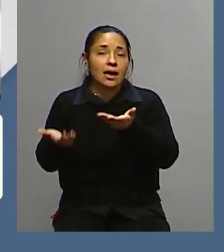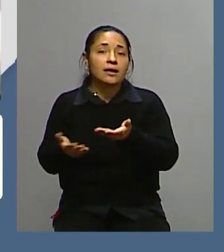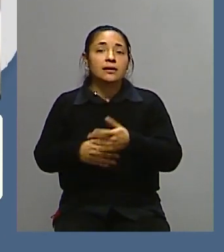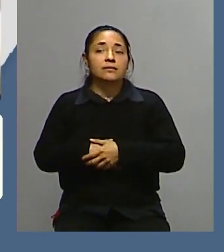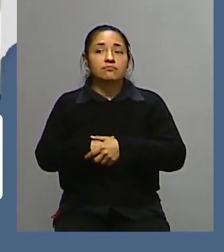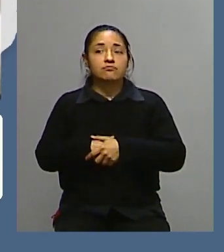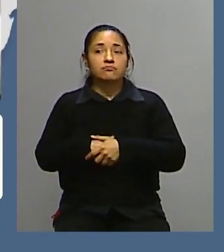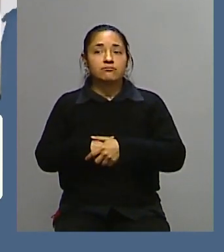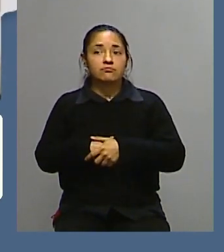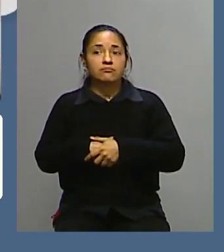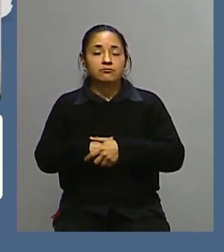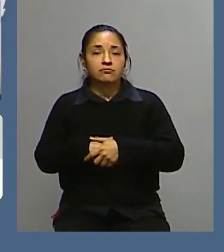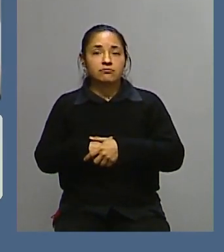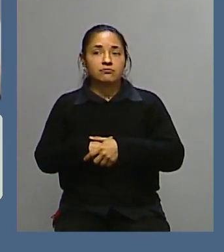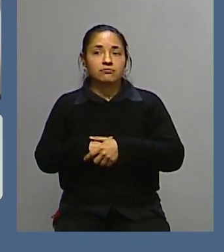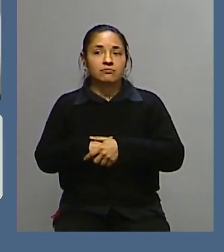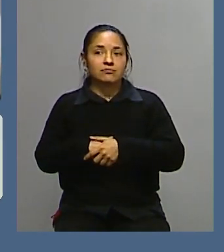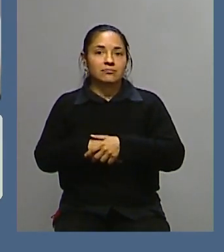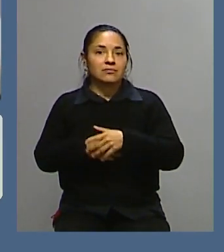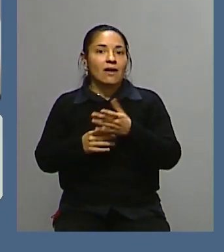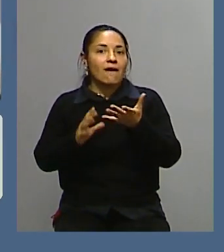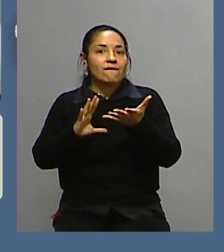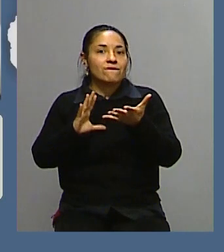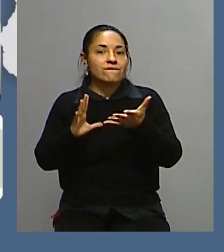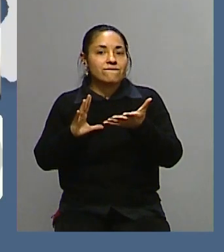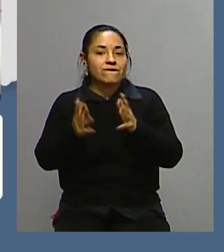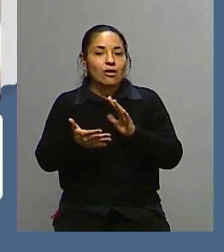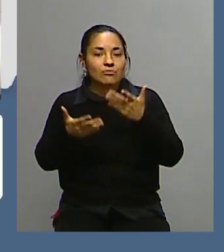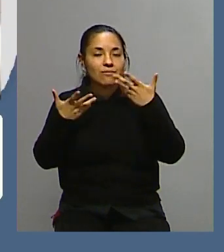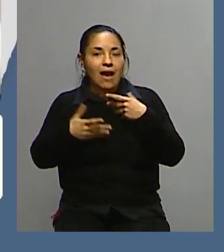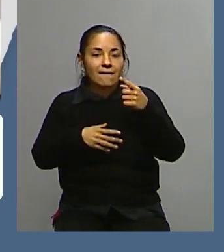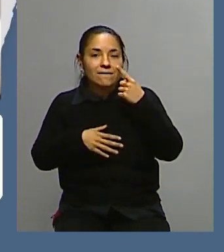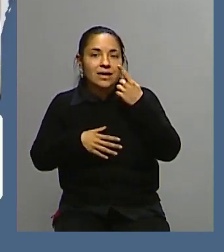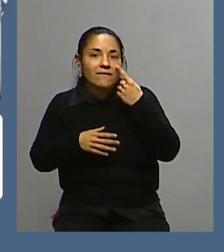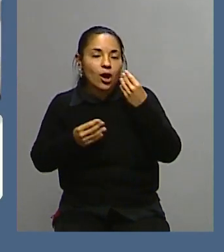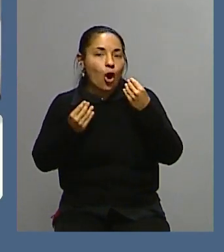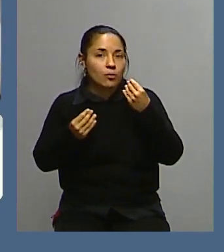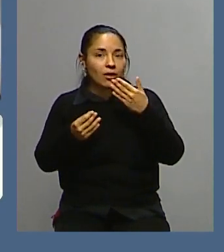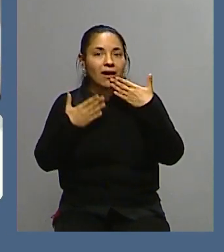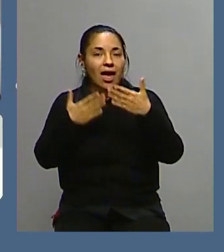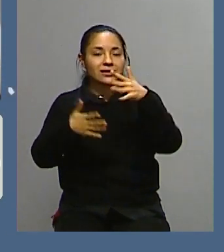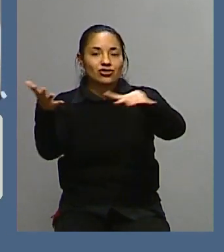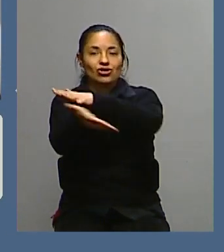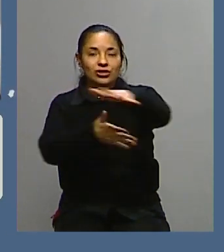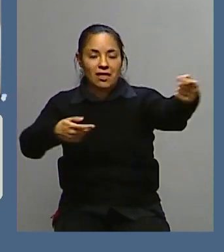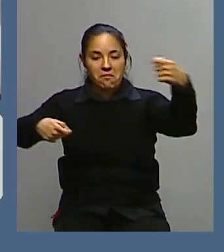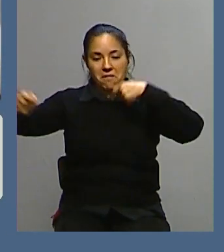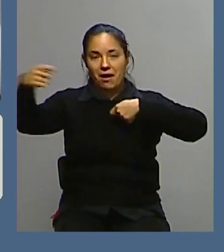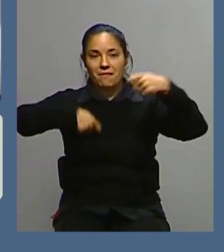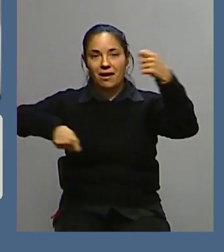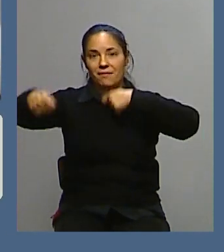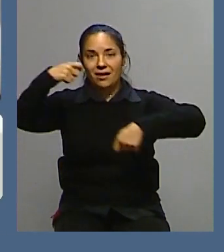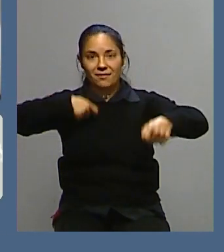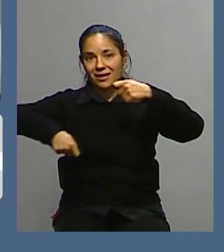que es mantenida por los contribuyentes. Claro. En este sentido, venía mi